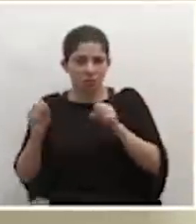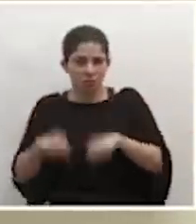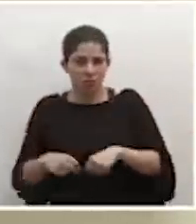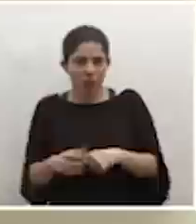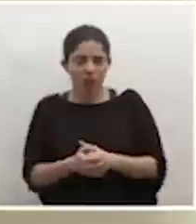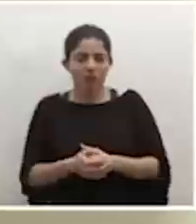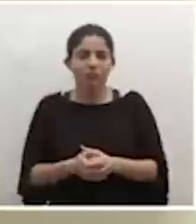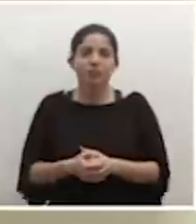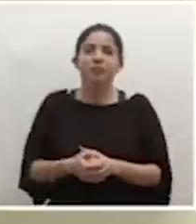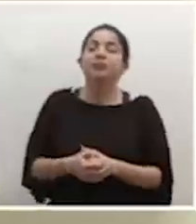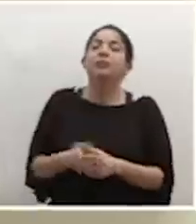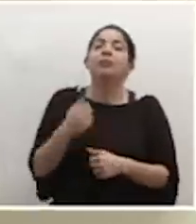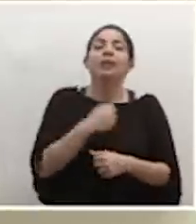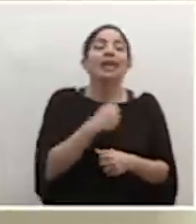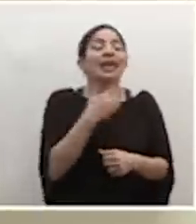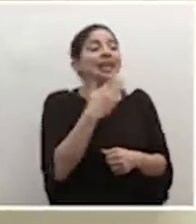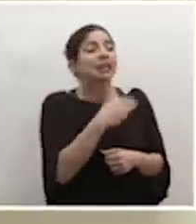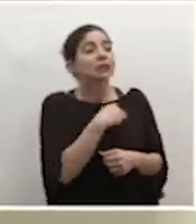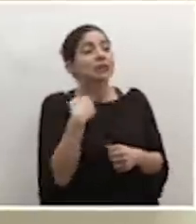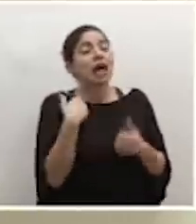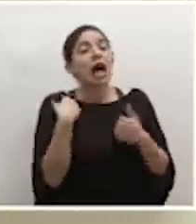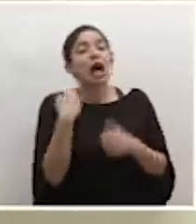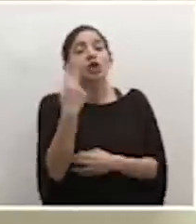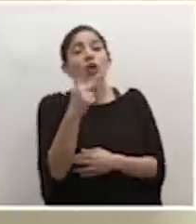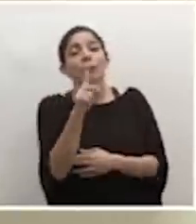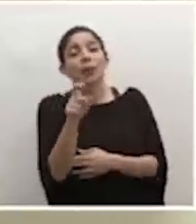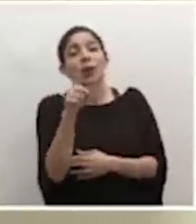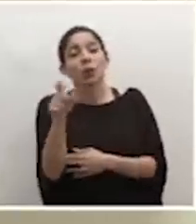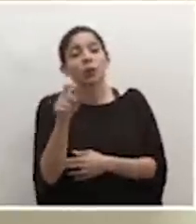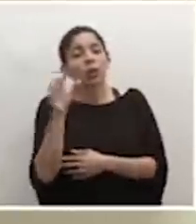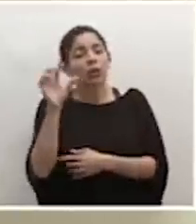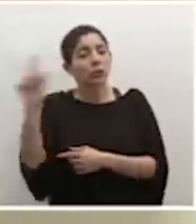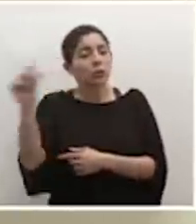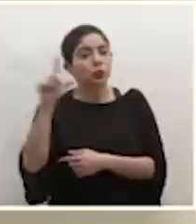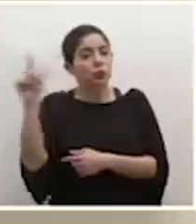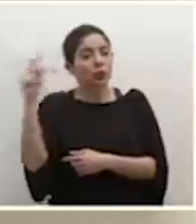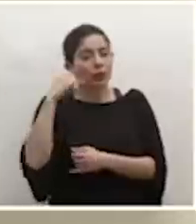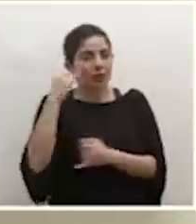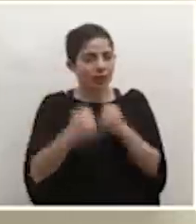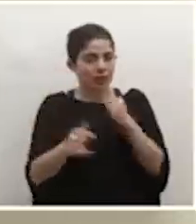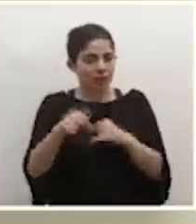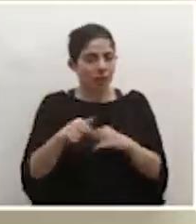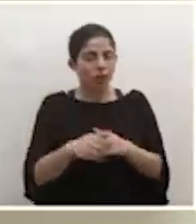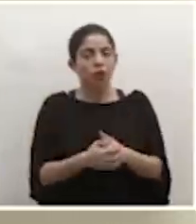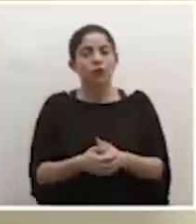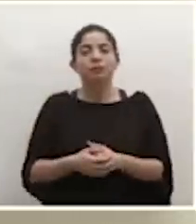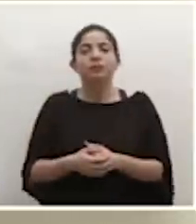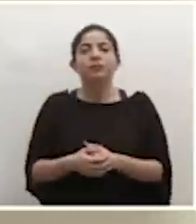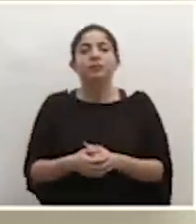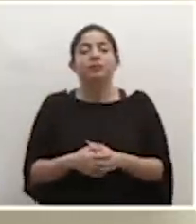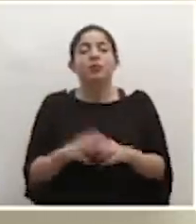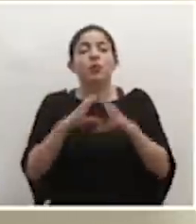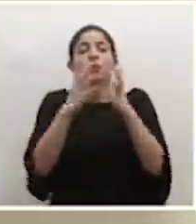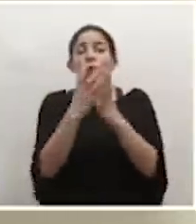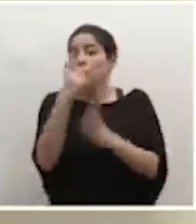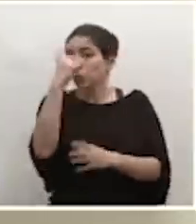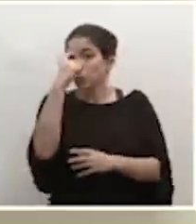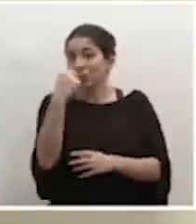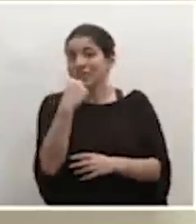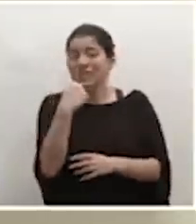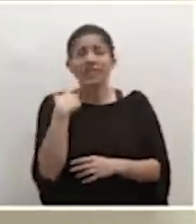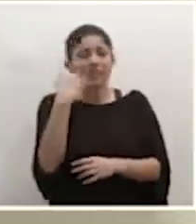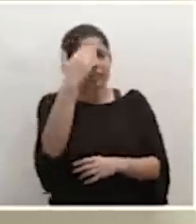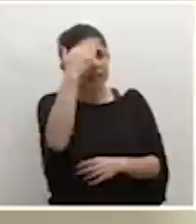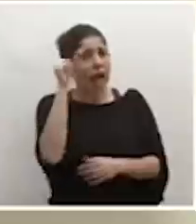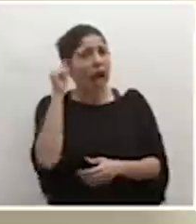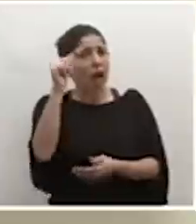como empieza justamente. Perdón, señor ministro, tenemos dos consultas de medios regionales para concluir esta conferencia de prensa. El Mundo Escazú dice, sabemos que